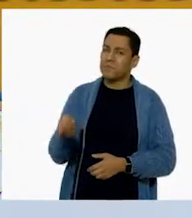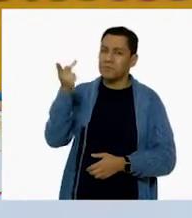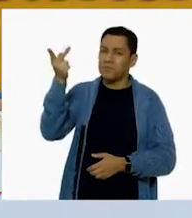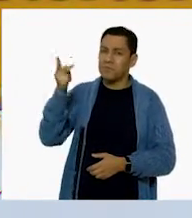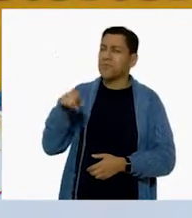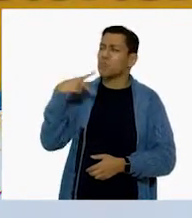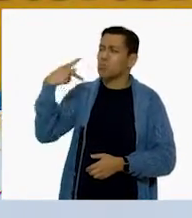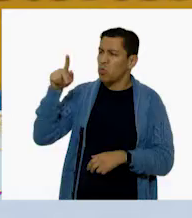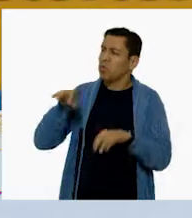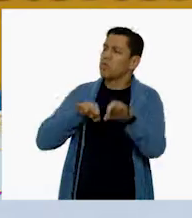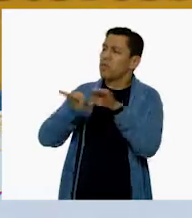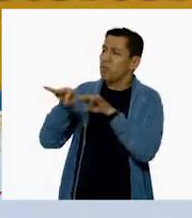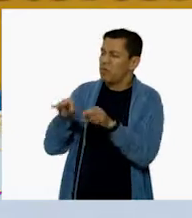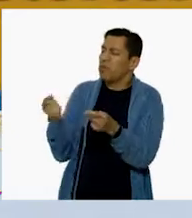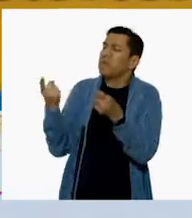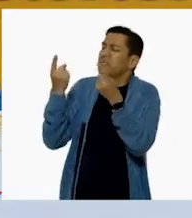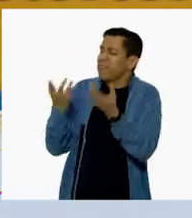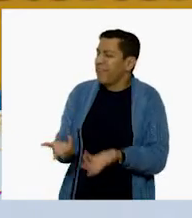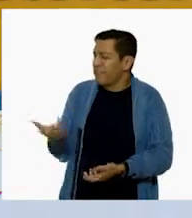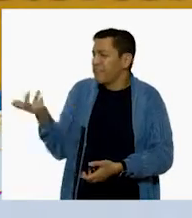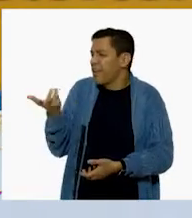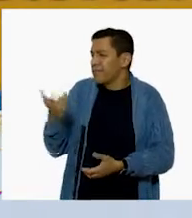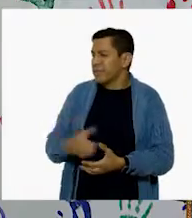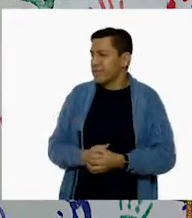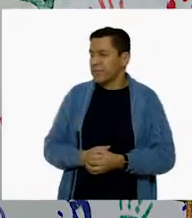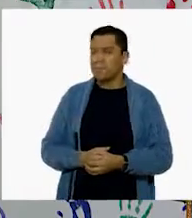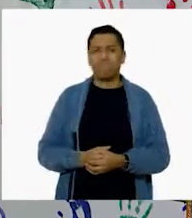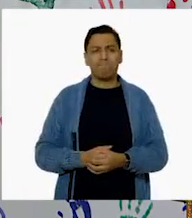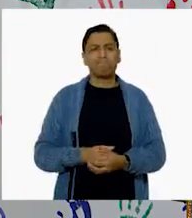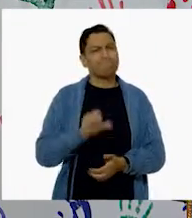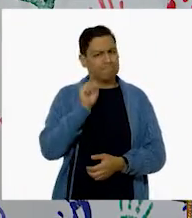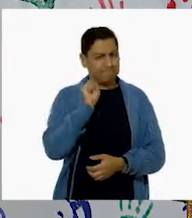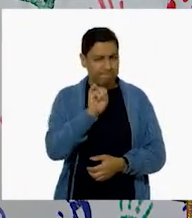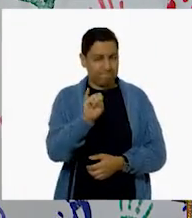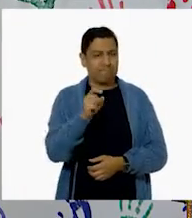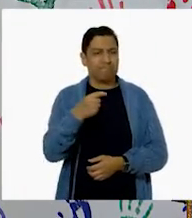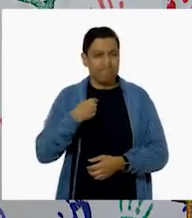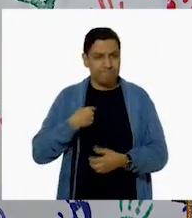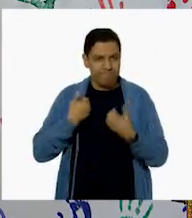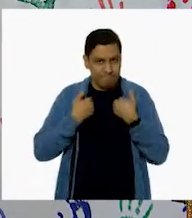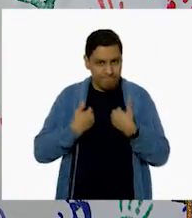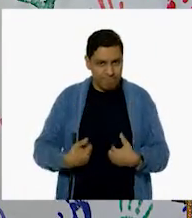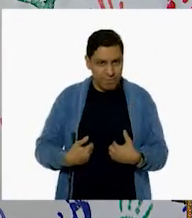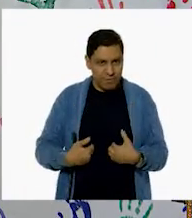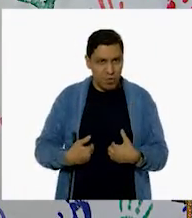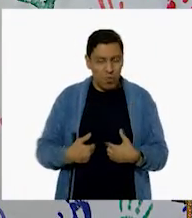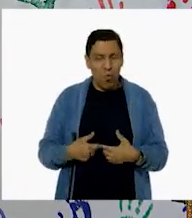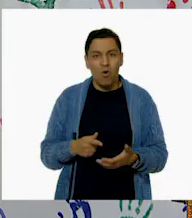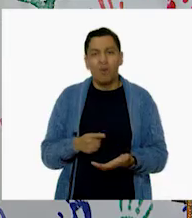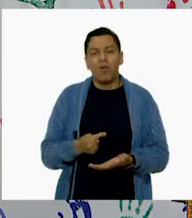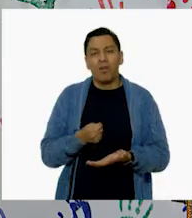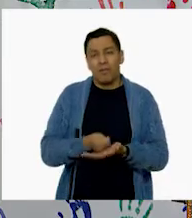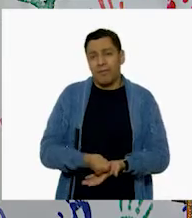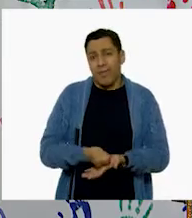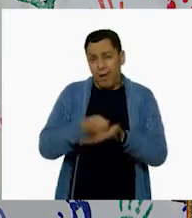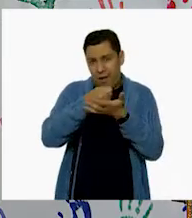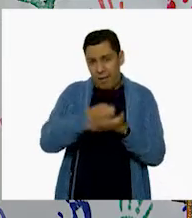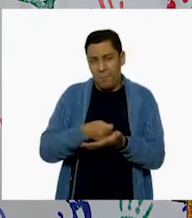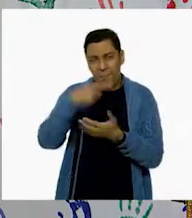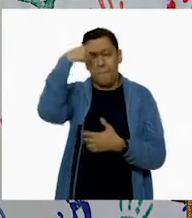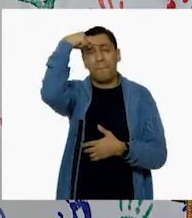cuál es tu ocupación? Hola, yo me dedico a las terapias asistidas con animales